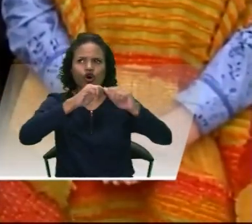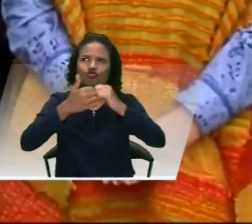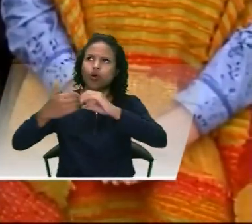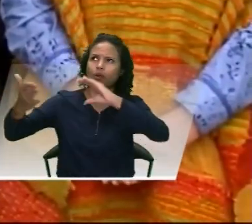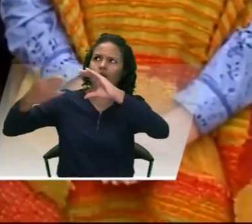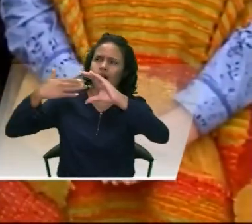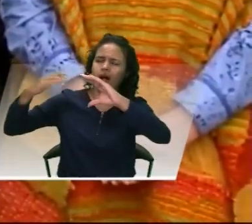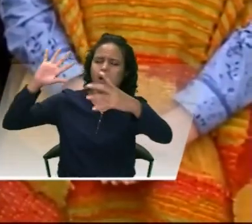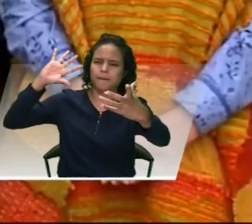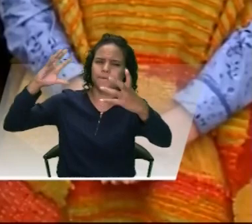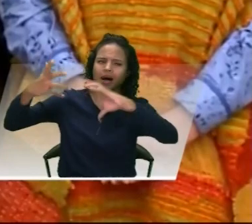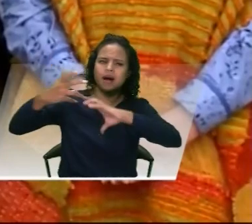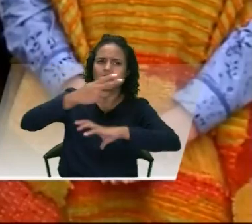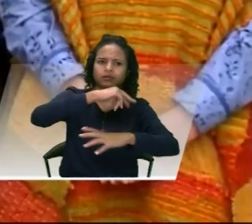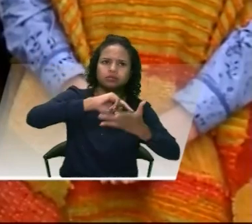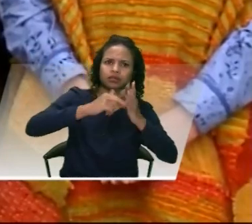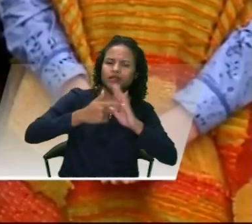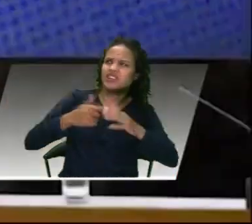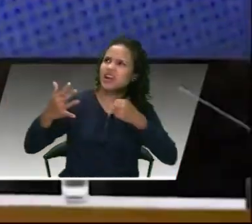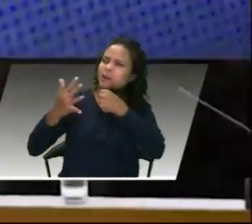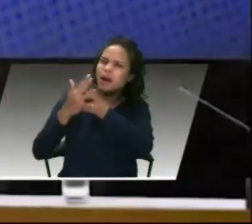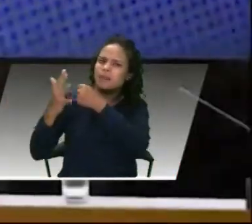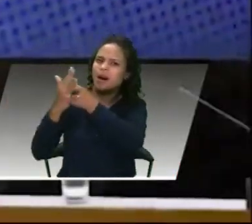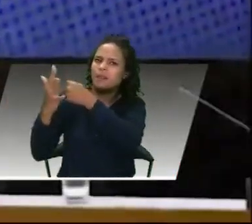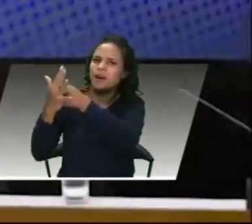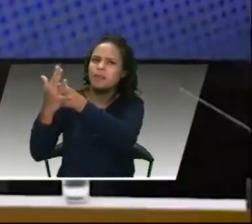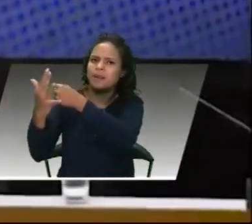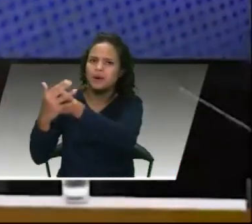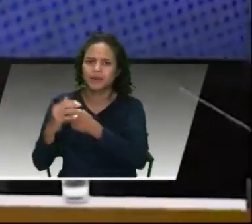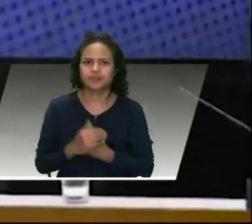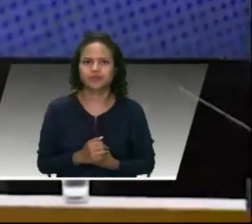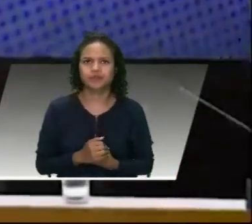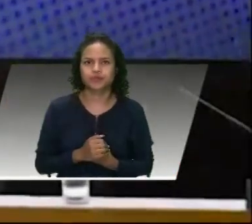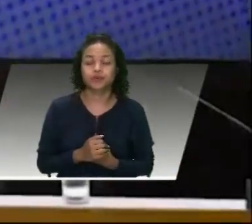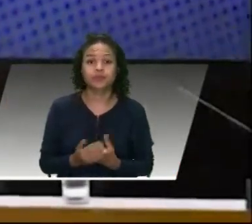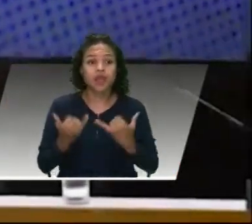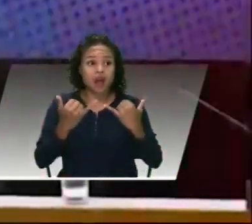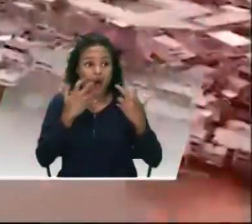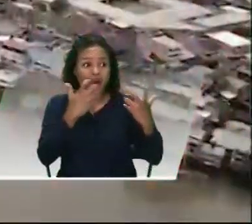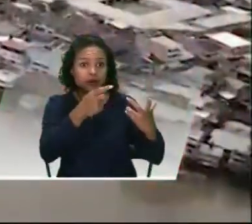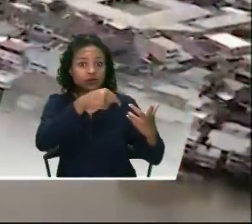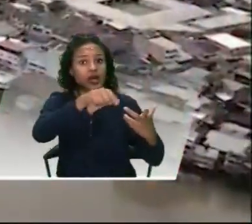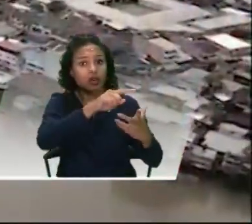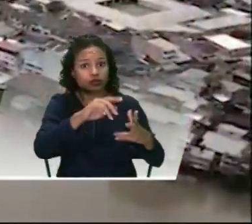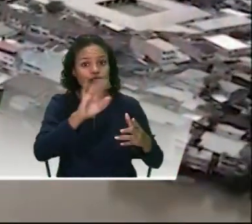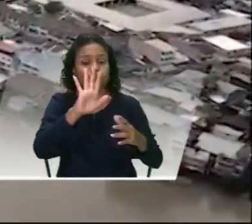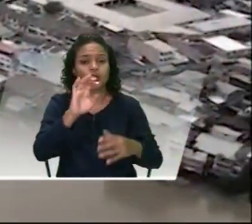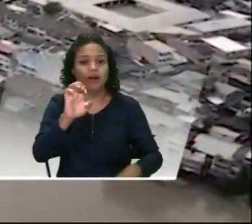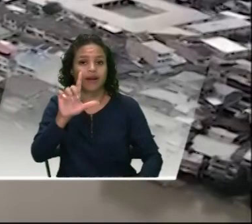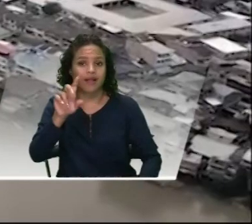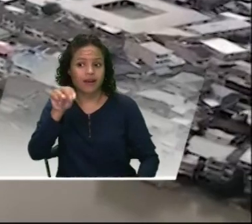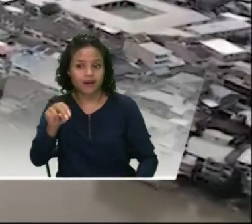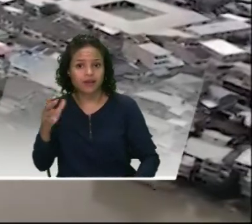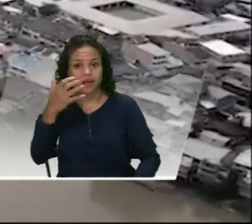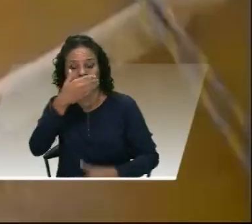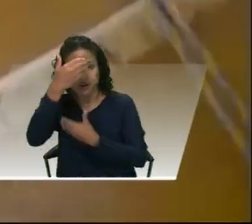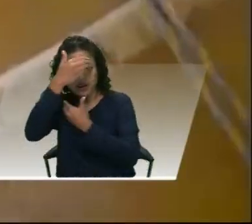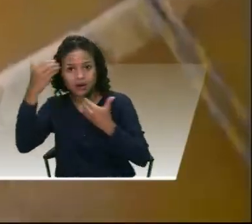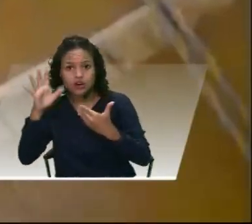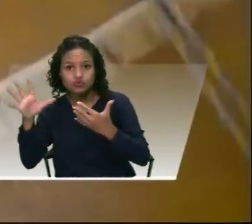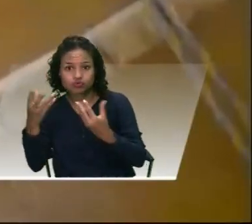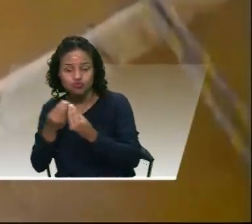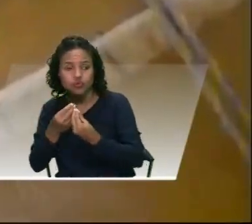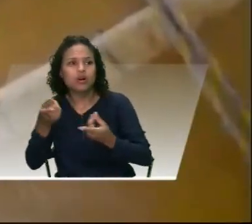debate deuda por acciones climáticas. Se destacan las negociaciones que avanza con el ELN y los grupos al margen de la ley